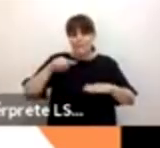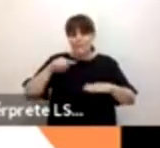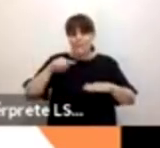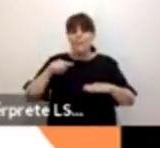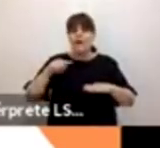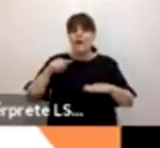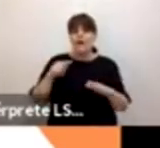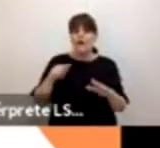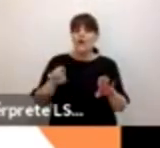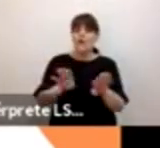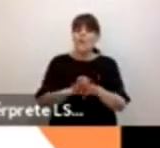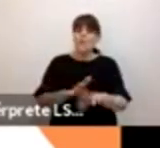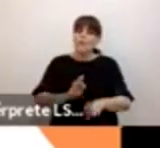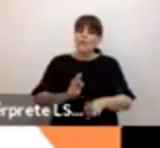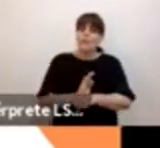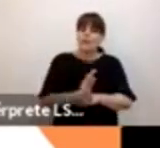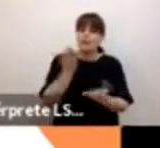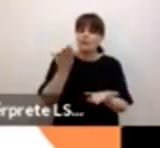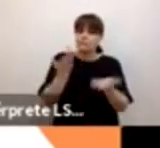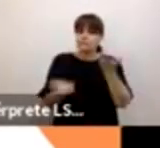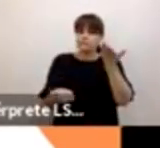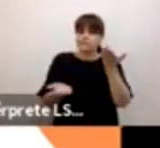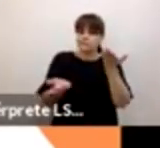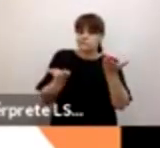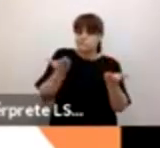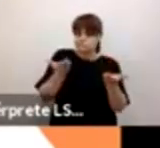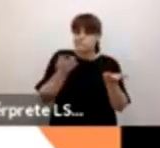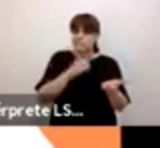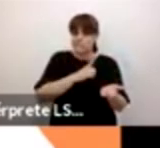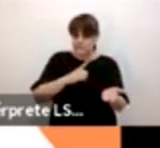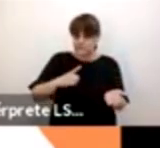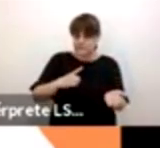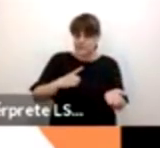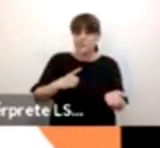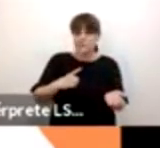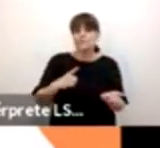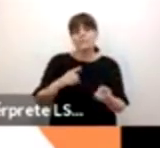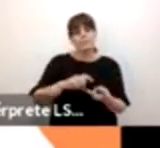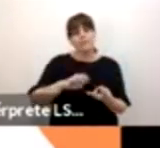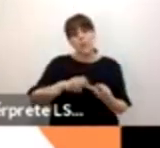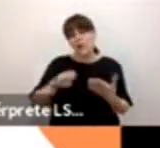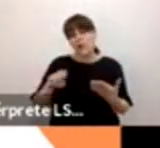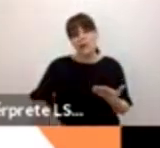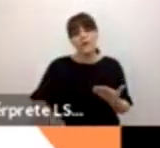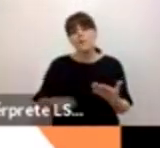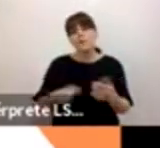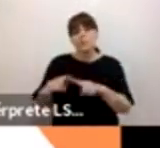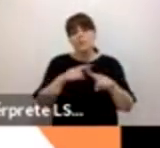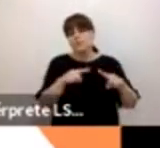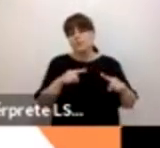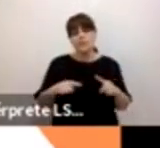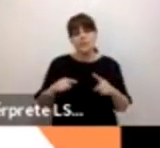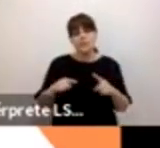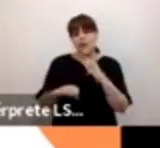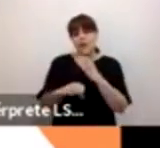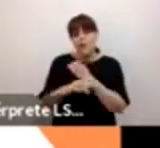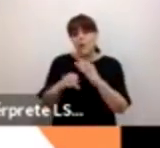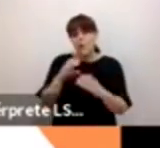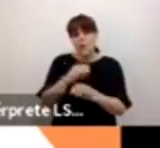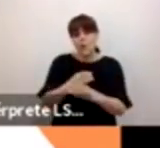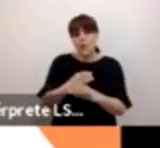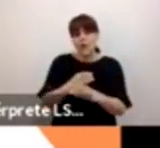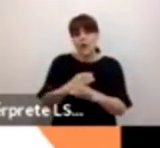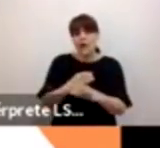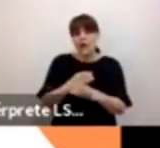que también tiene que ver con el sistema educativo y con muchos otros elementos que nutren